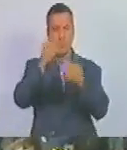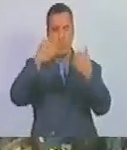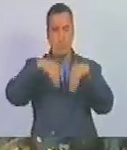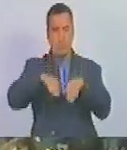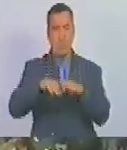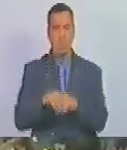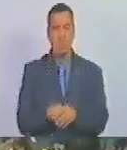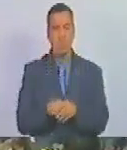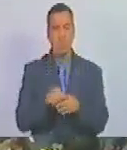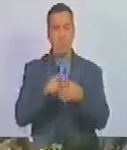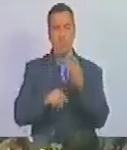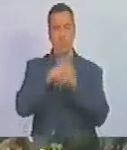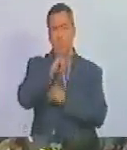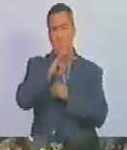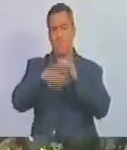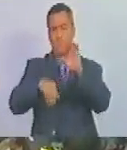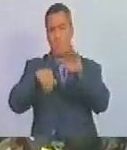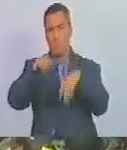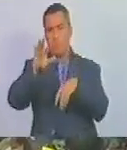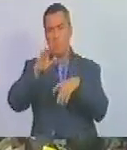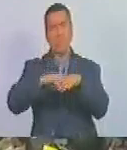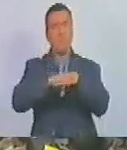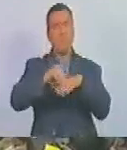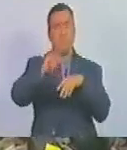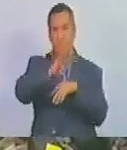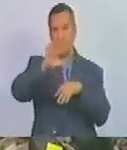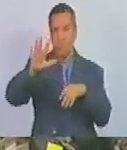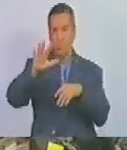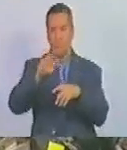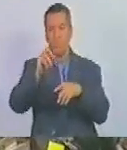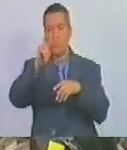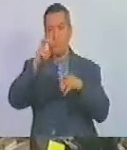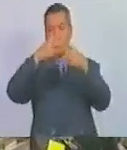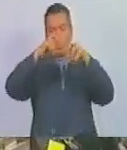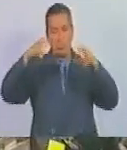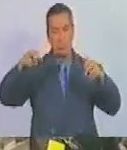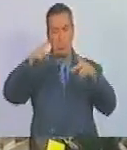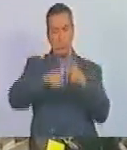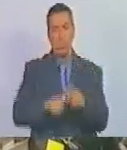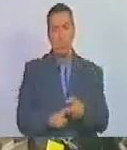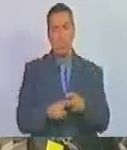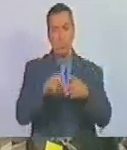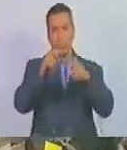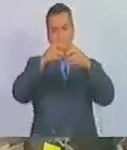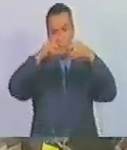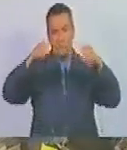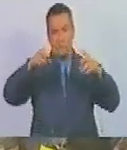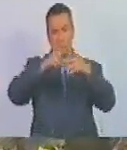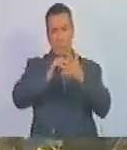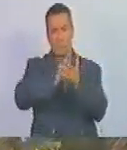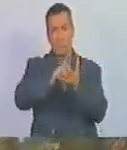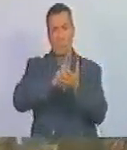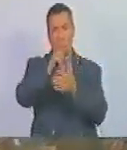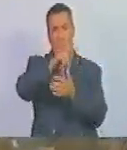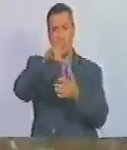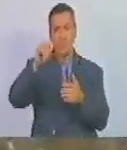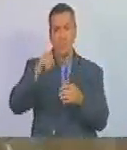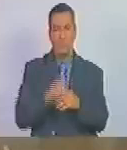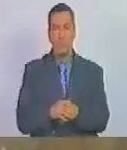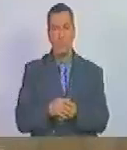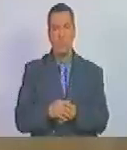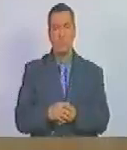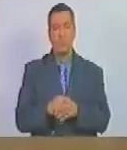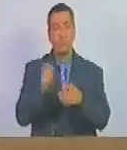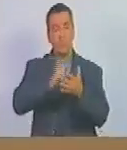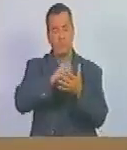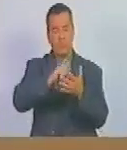cuadragésimo quinto se propone incorporar un nuevo epígrafe que pasa a ser el epígrafe del artículo 20 el cual